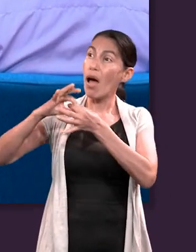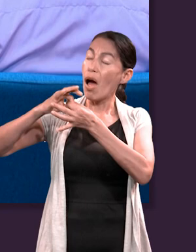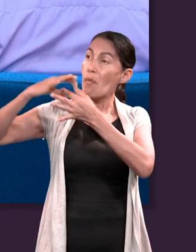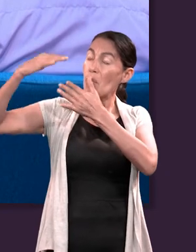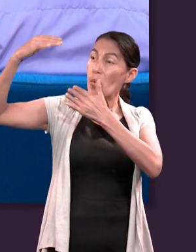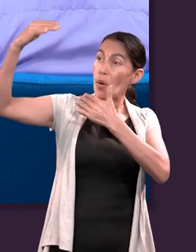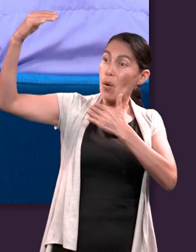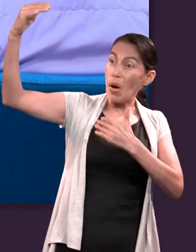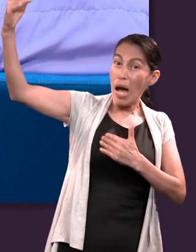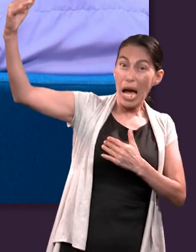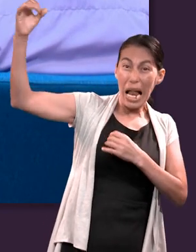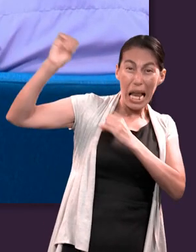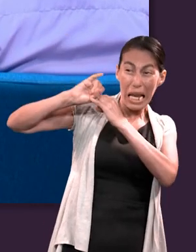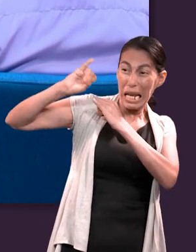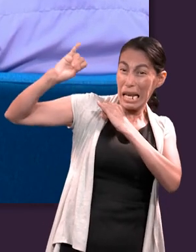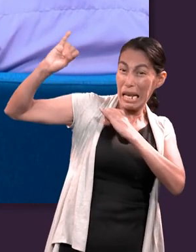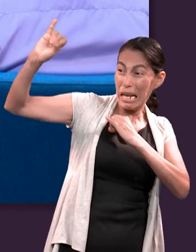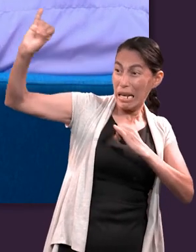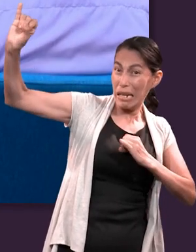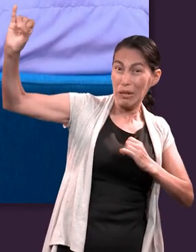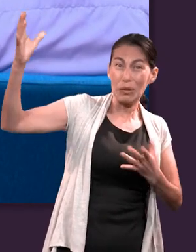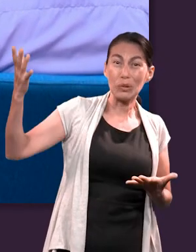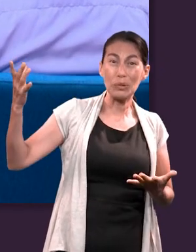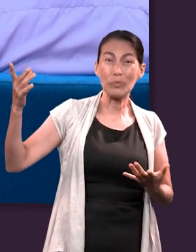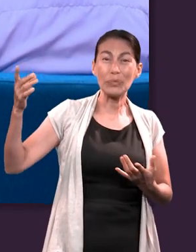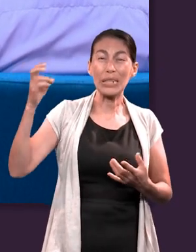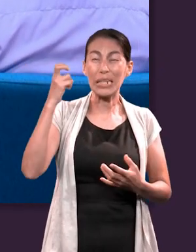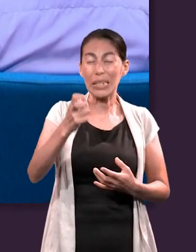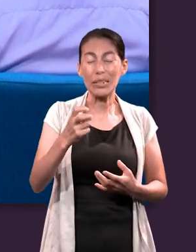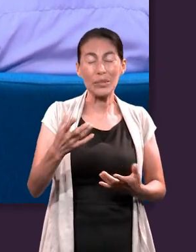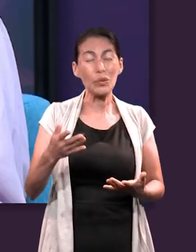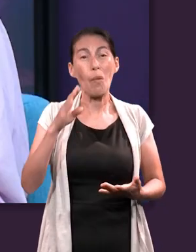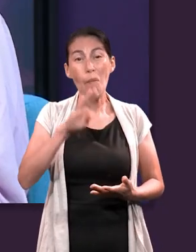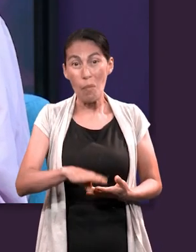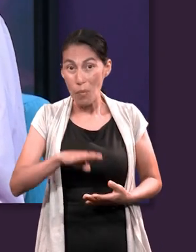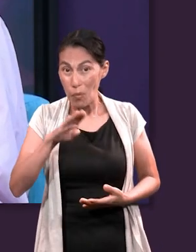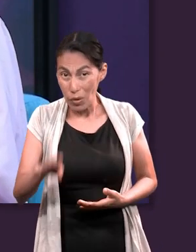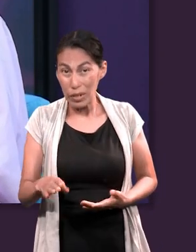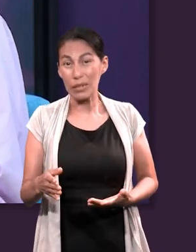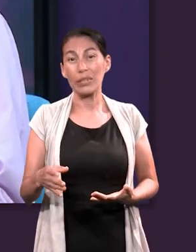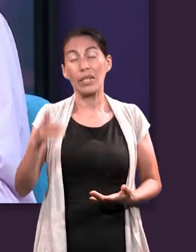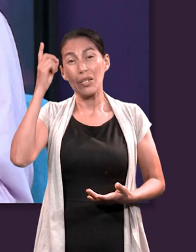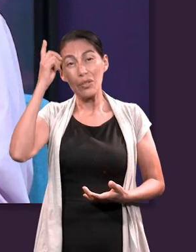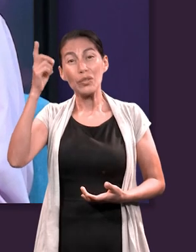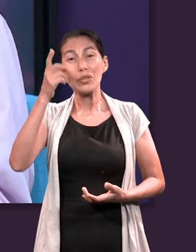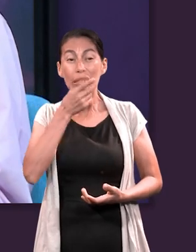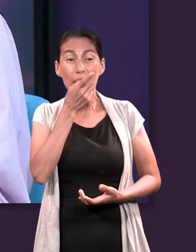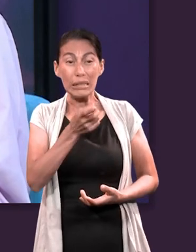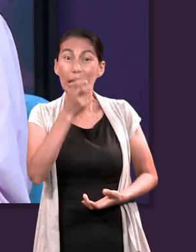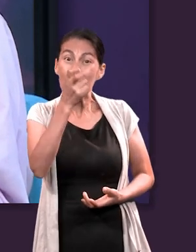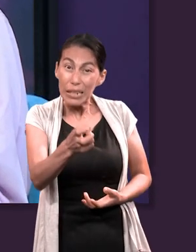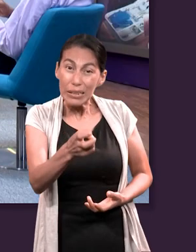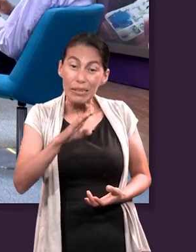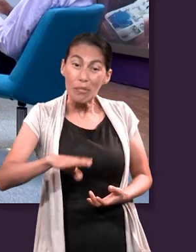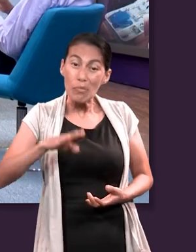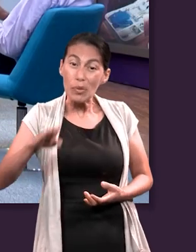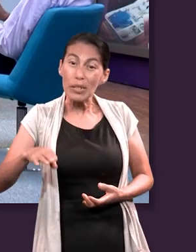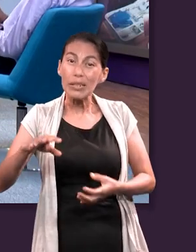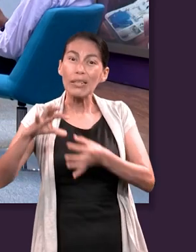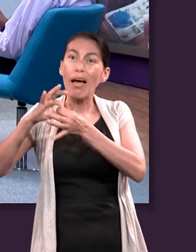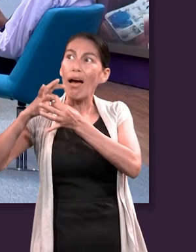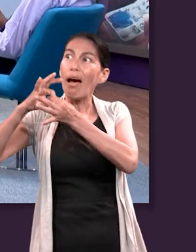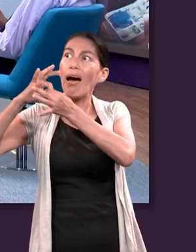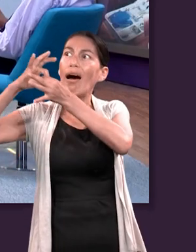y nuestro mundo terrenal es esa verdadera muerte, es la muerte eterna, es la muerte a la que Dios se